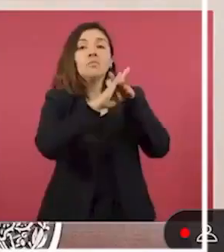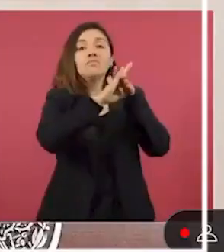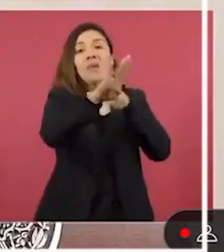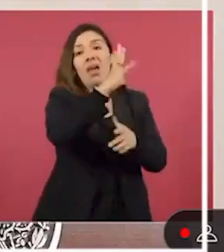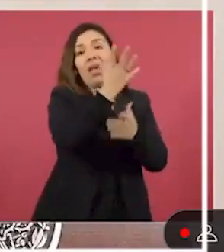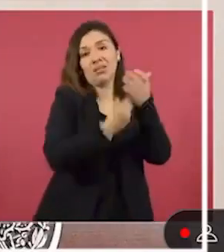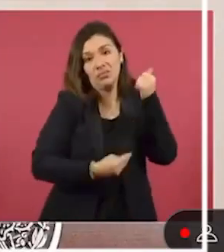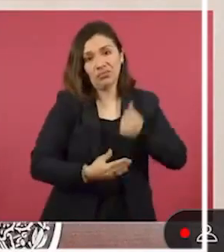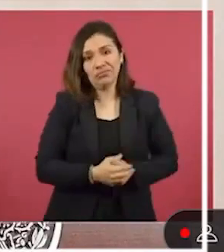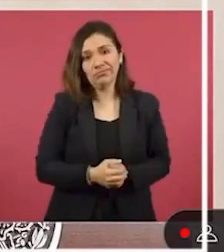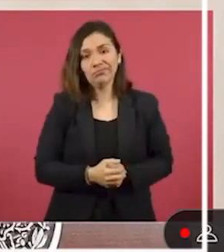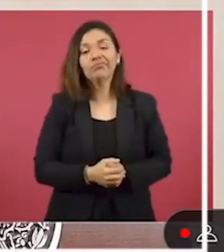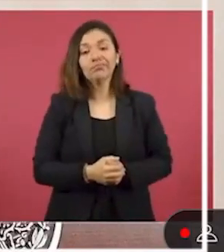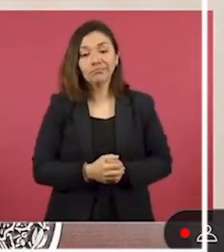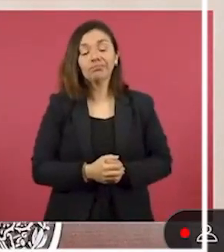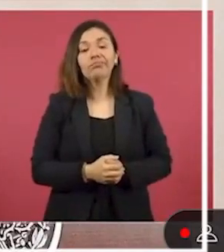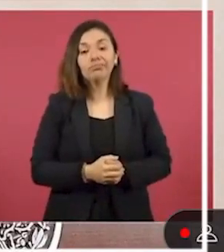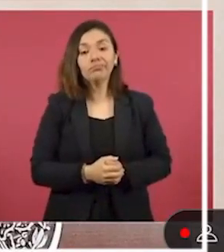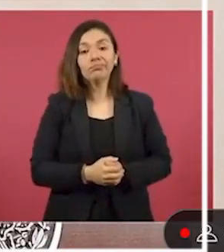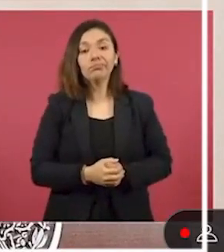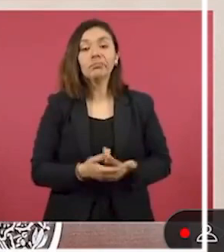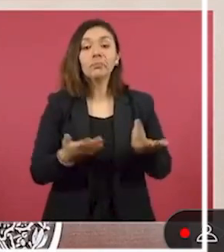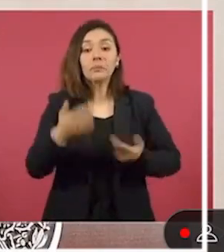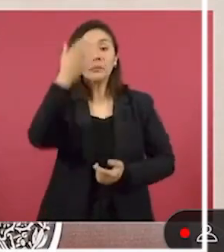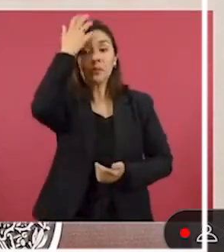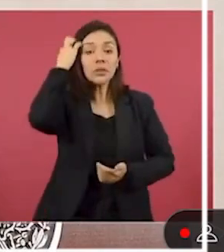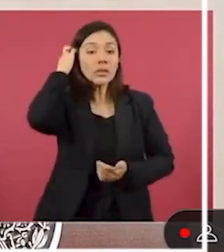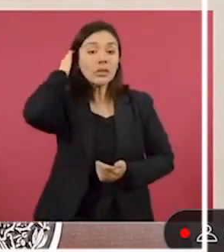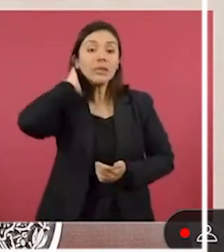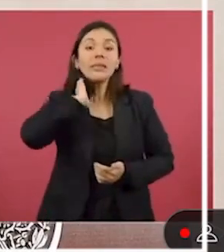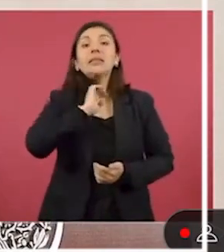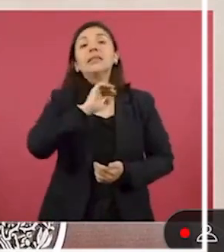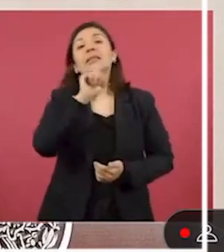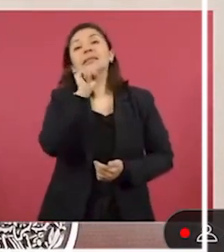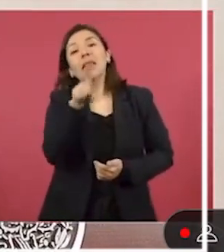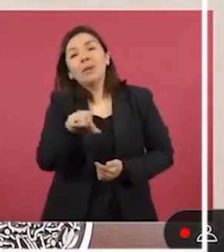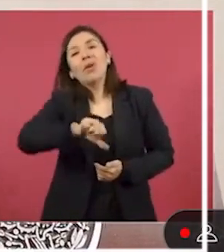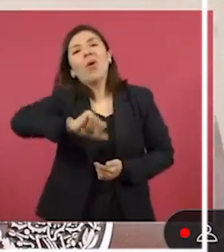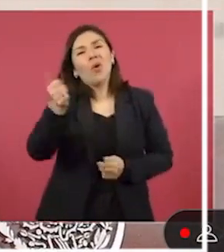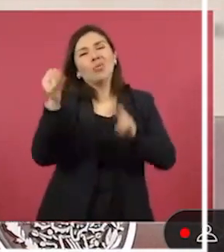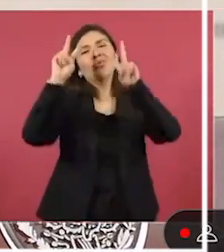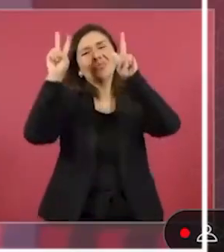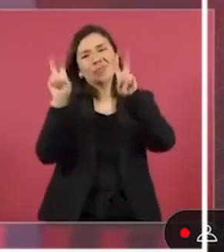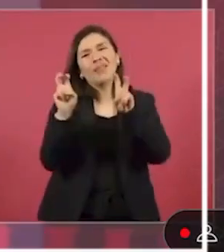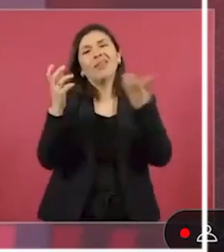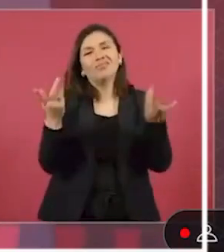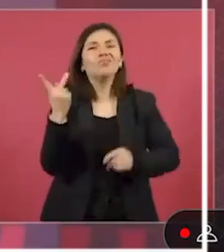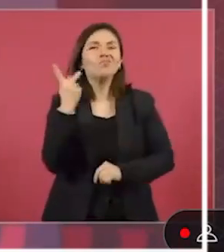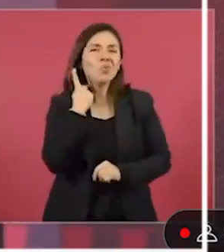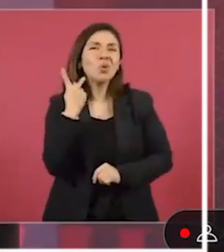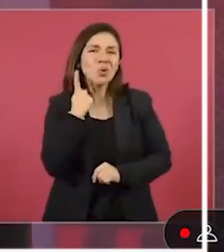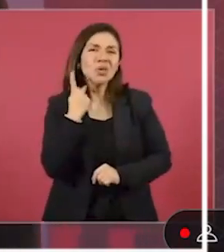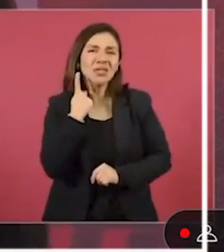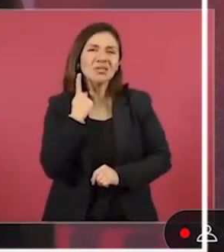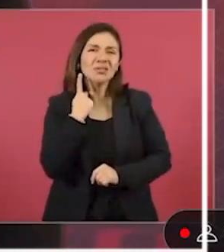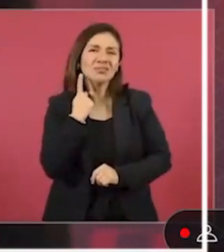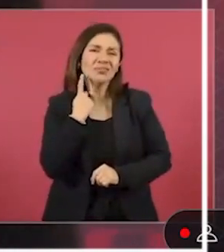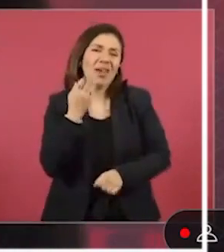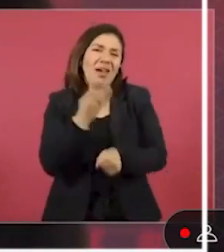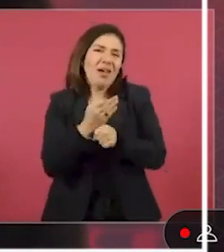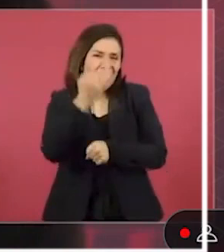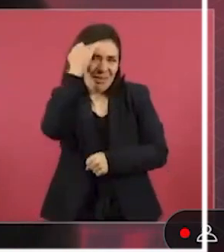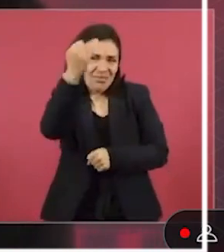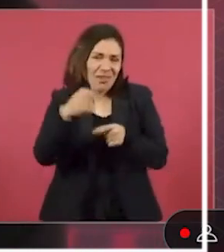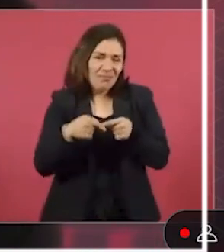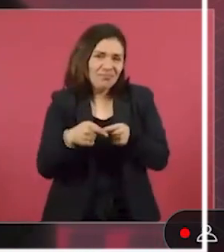adicionalmente hay también un asunto político por esta temporada